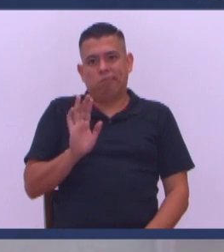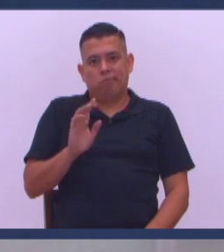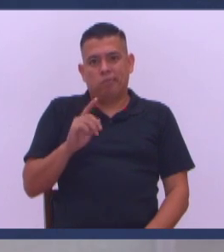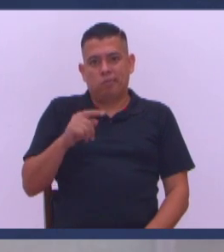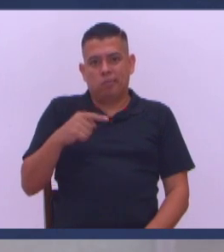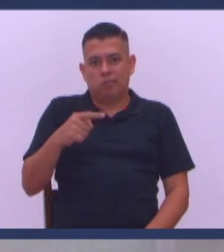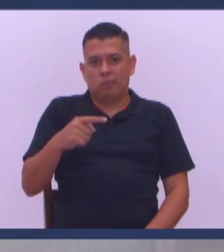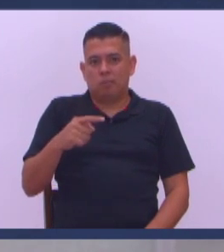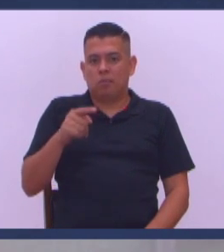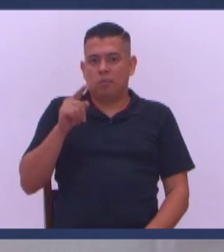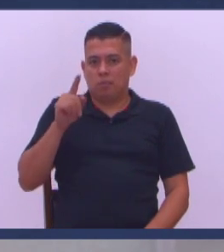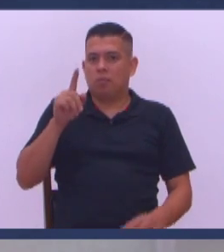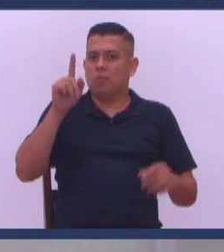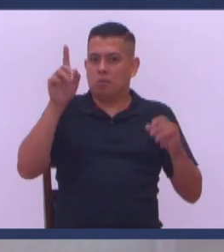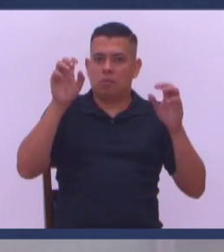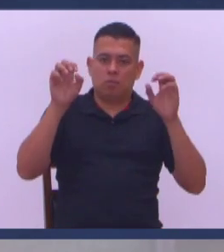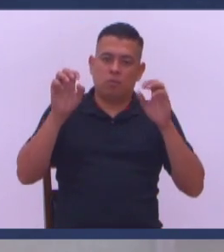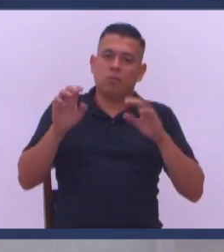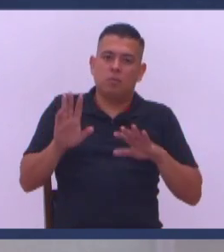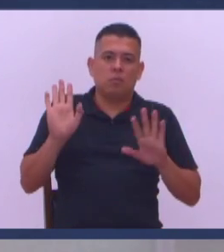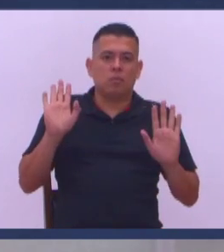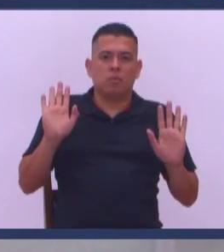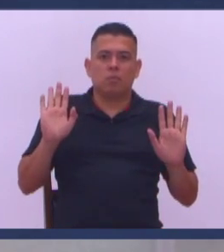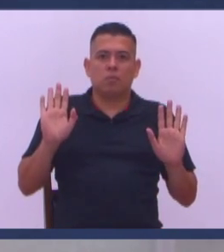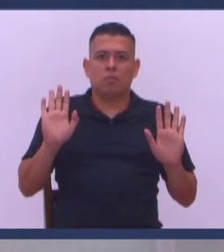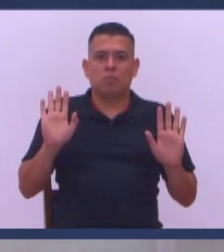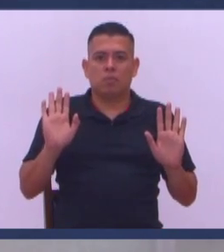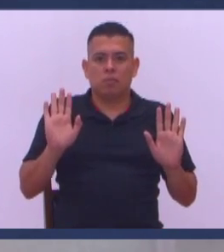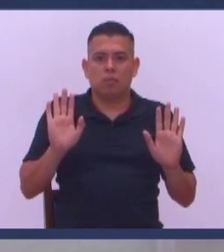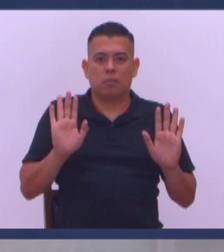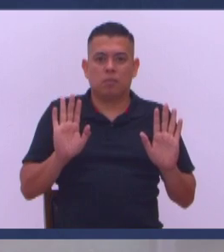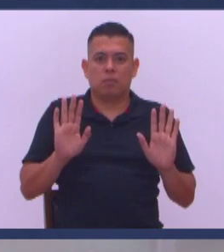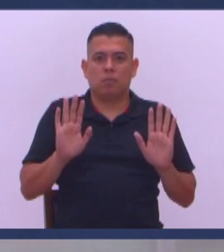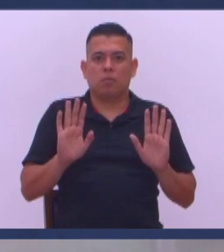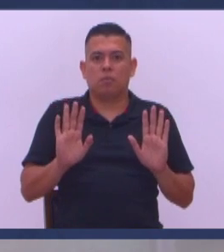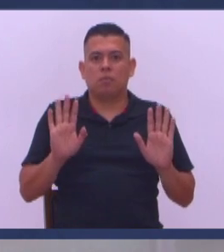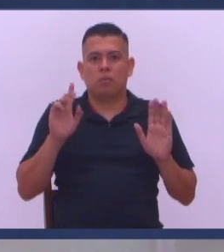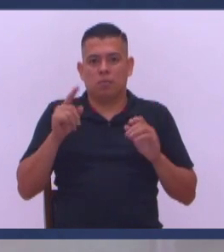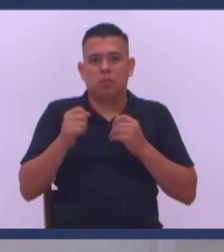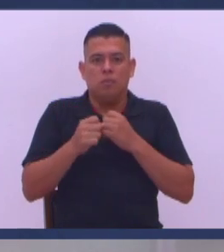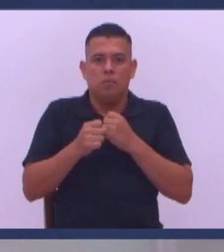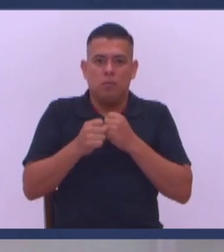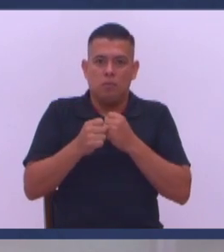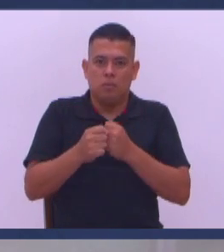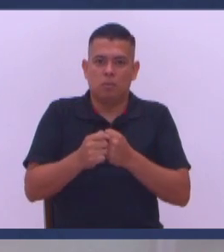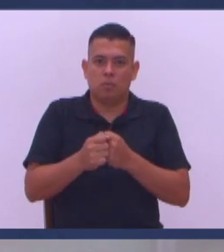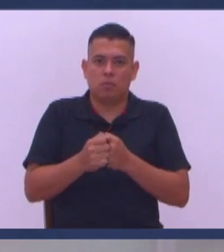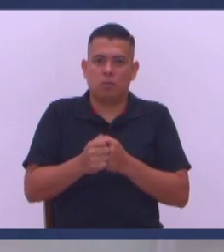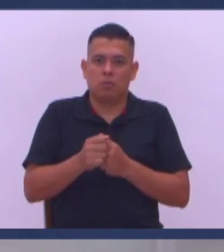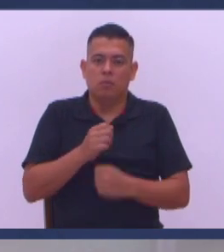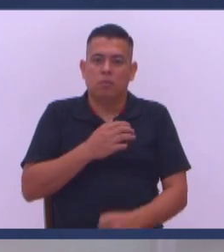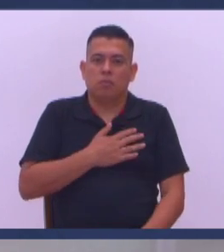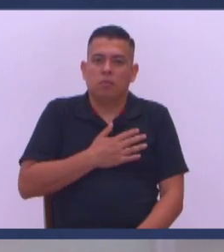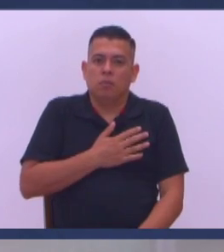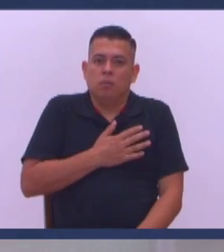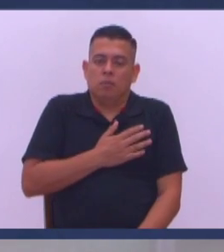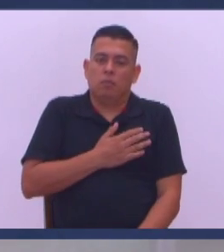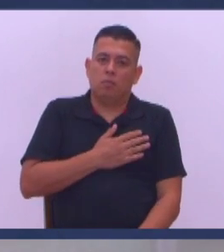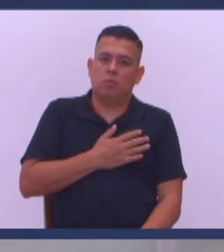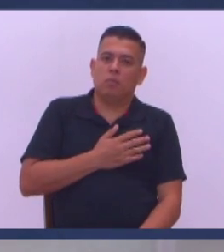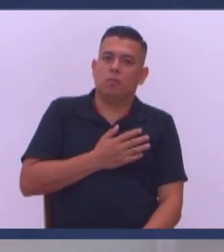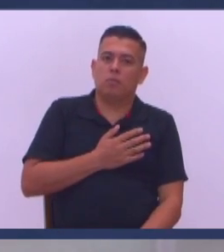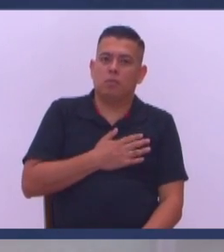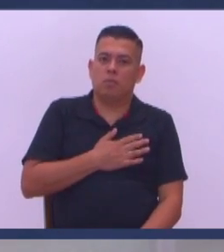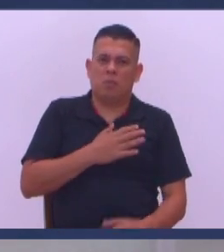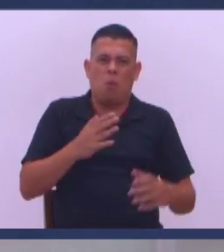Eso va a ser el relleno señor Tú vas a mandar provisión Créame lo que le digo Pero como estamos Tan enamorados Estamos tan enamorados